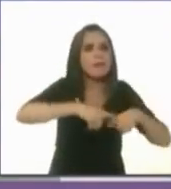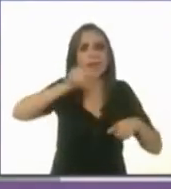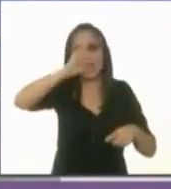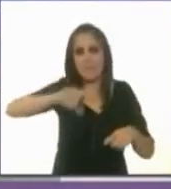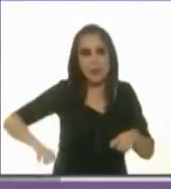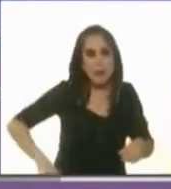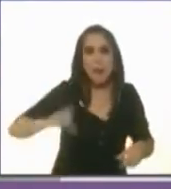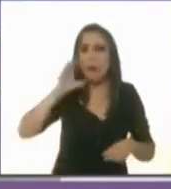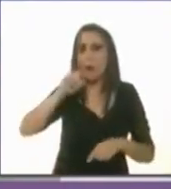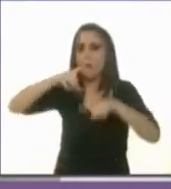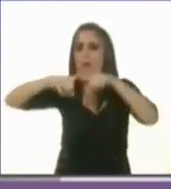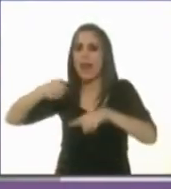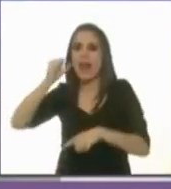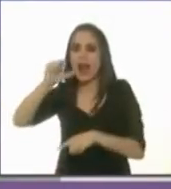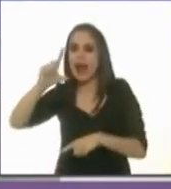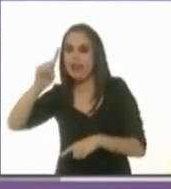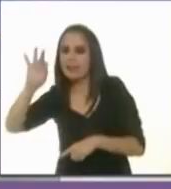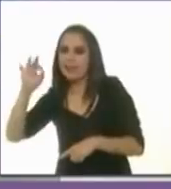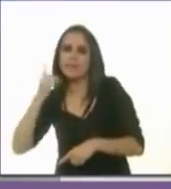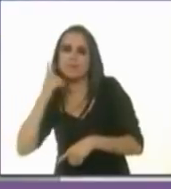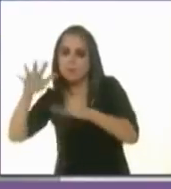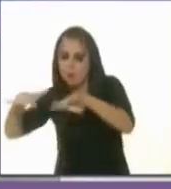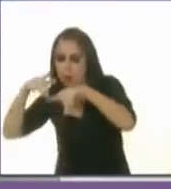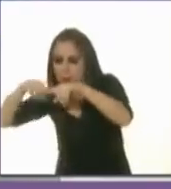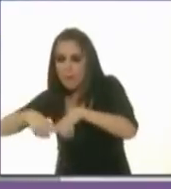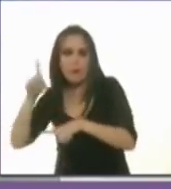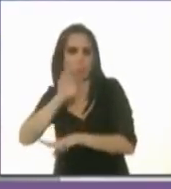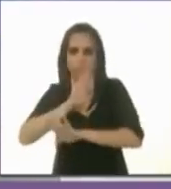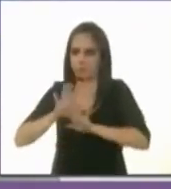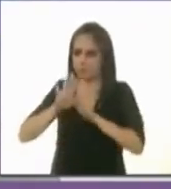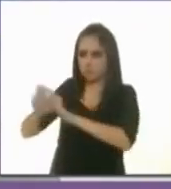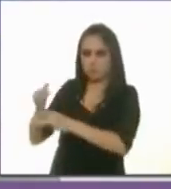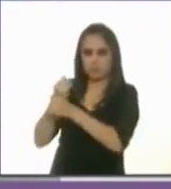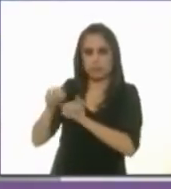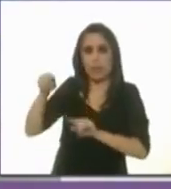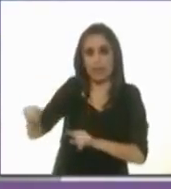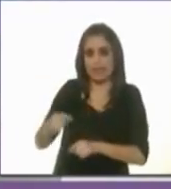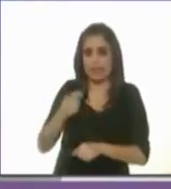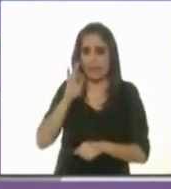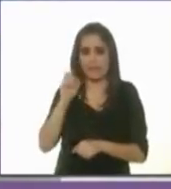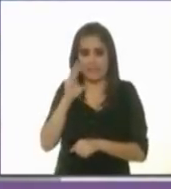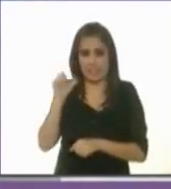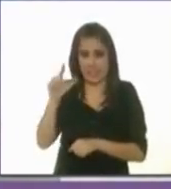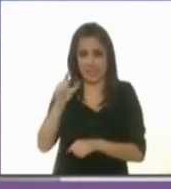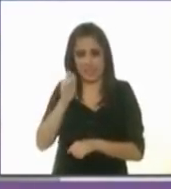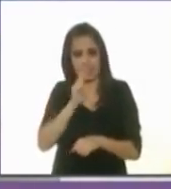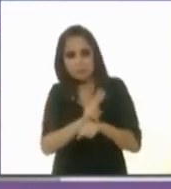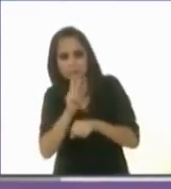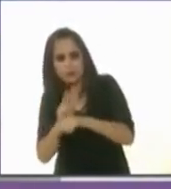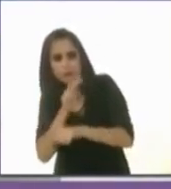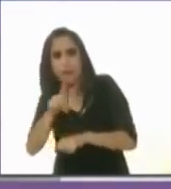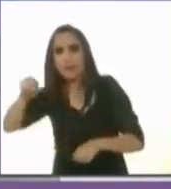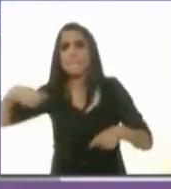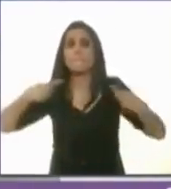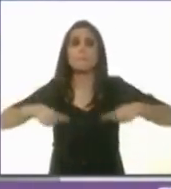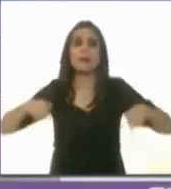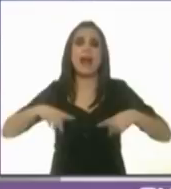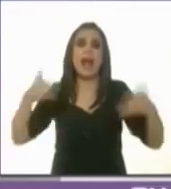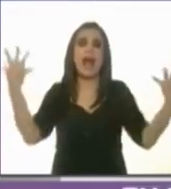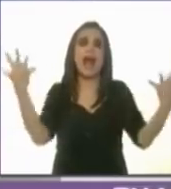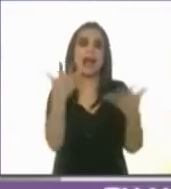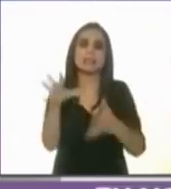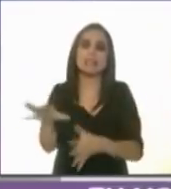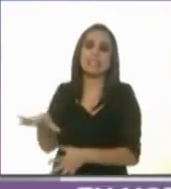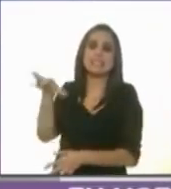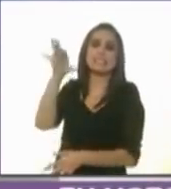gobierno, ni a la Asamblea Legislativa. Propongo que el fiscal anticorrupción sea elegido por los ciudadanos a través del voto